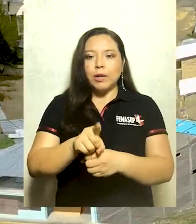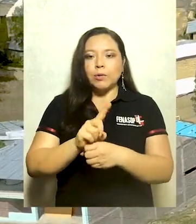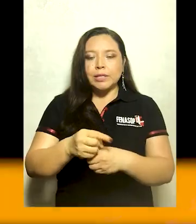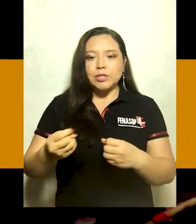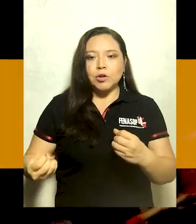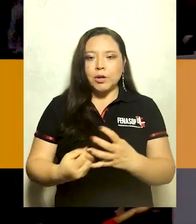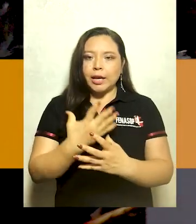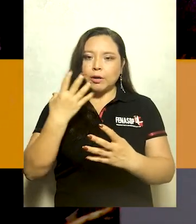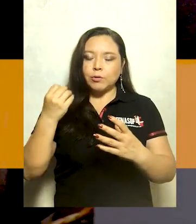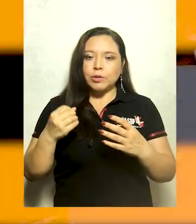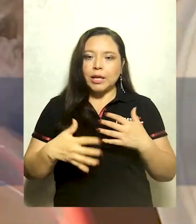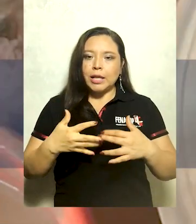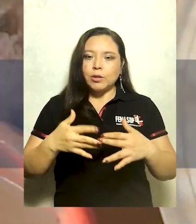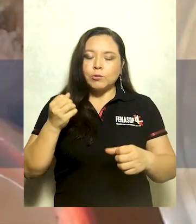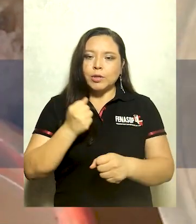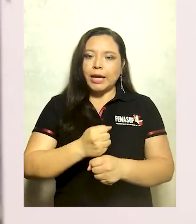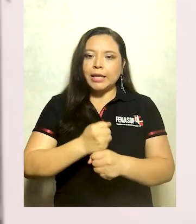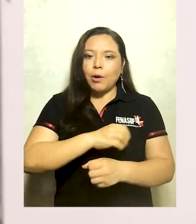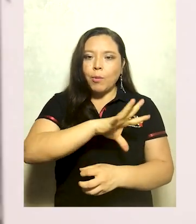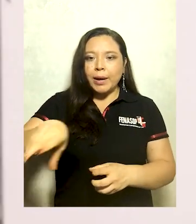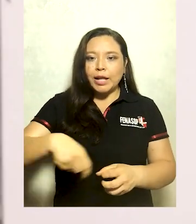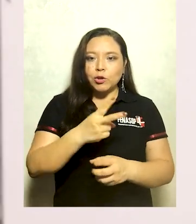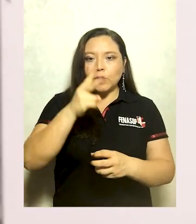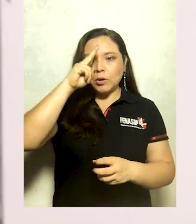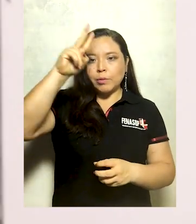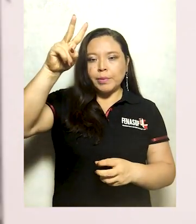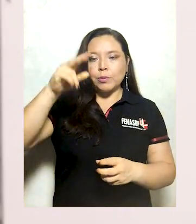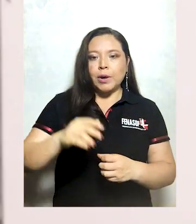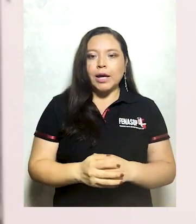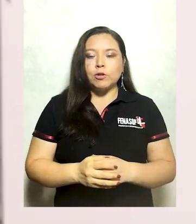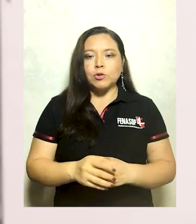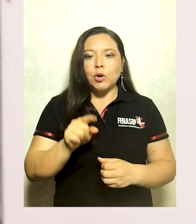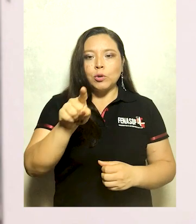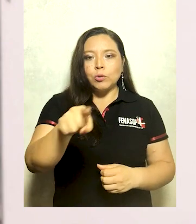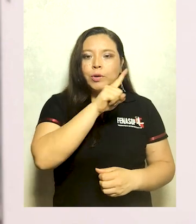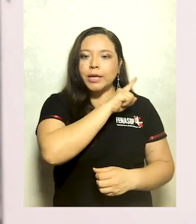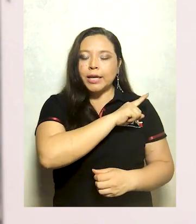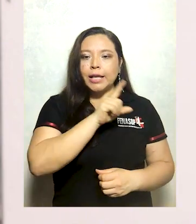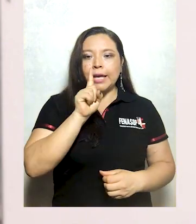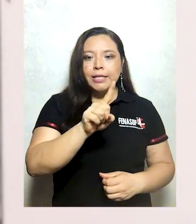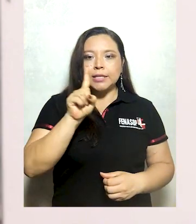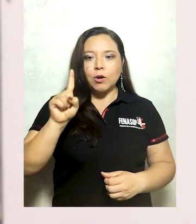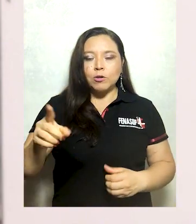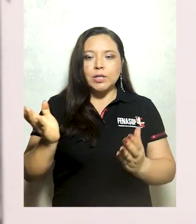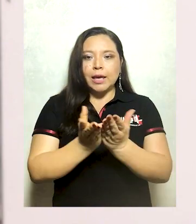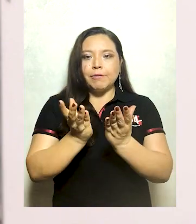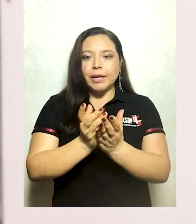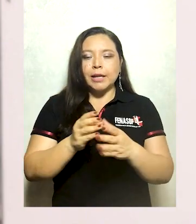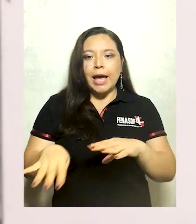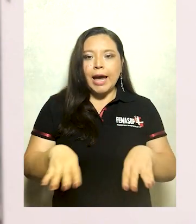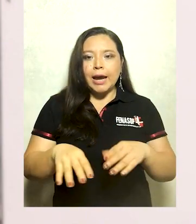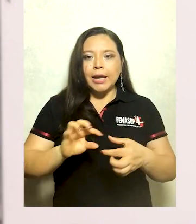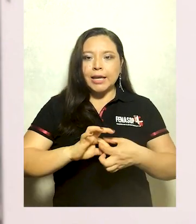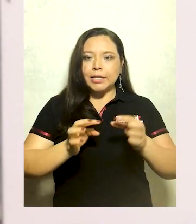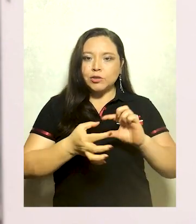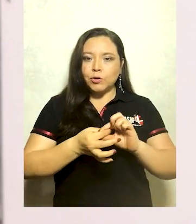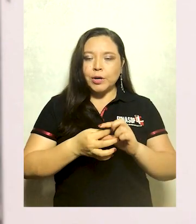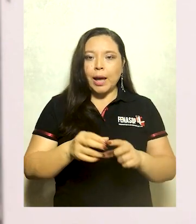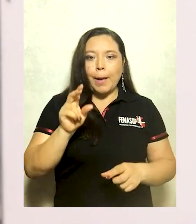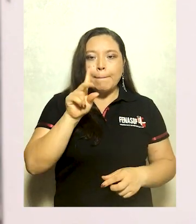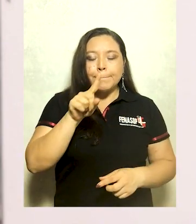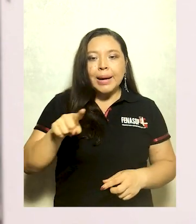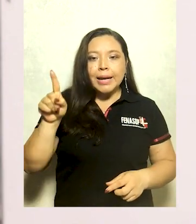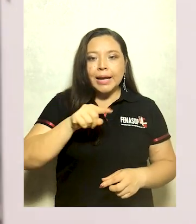agricultura, la industria, el trabajo para todos los peruanos. Tú y yo, este 11 de abril, haremos historia,